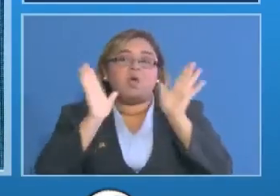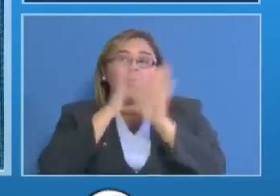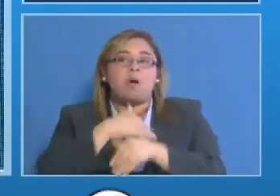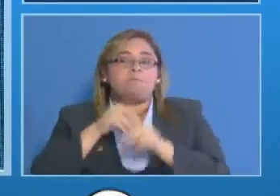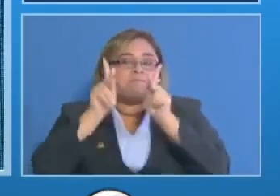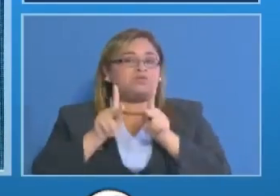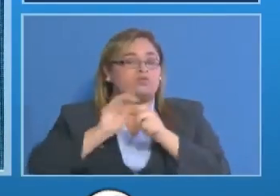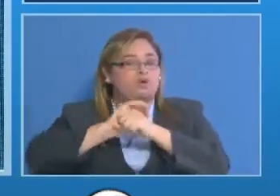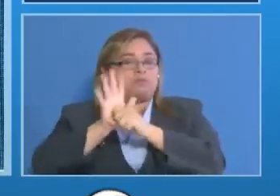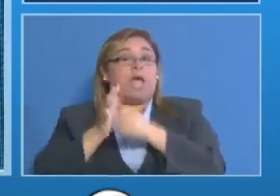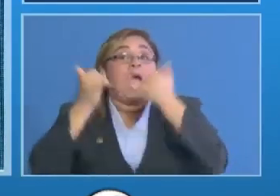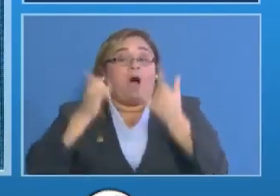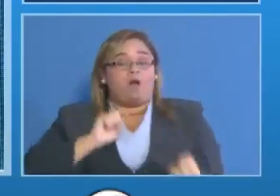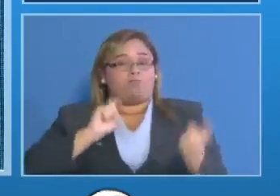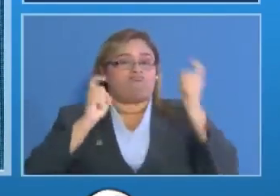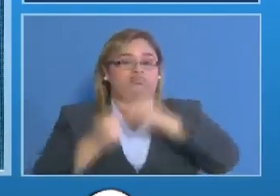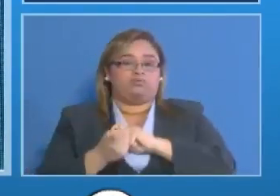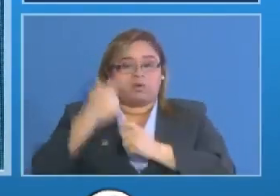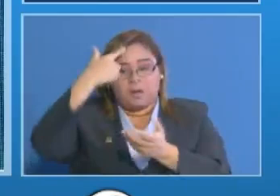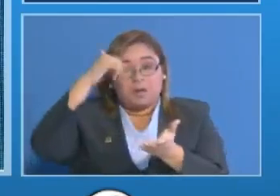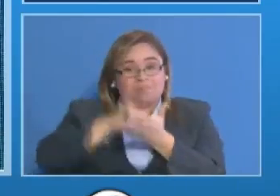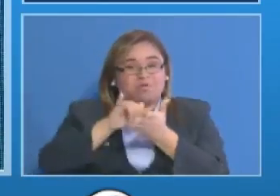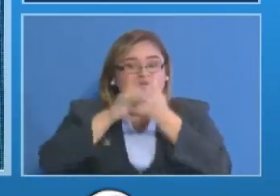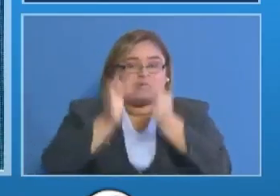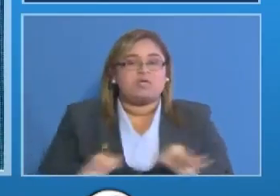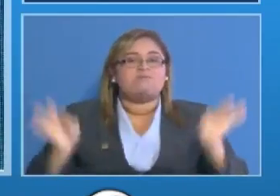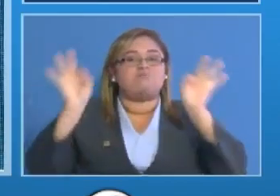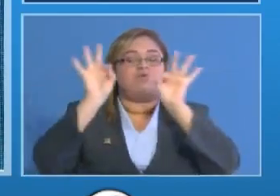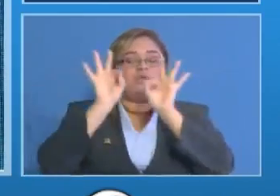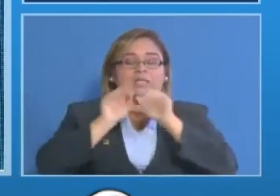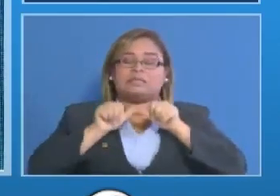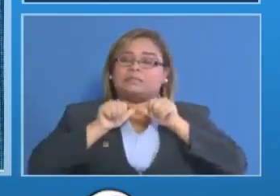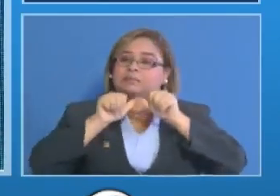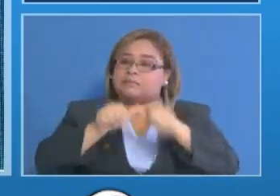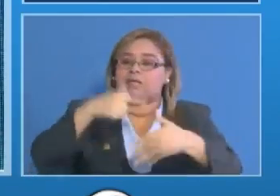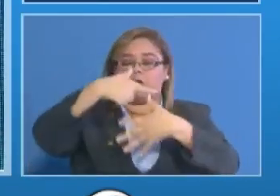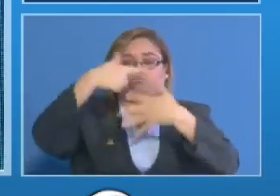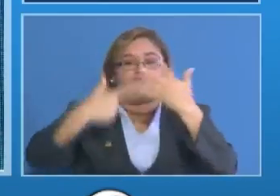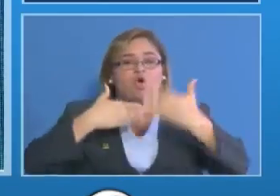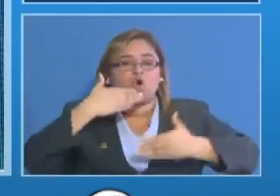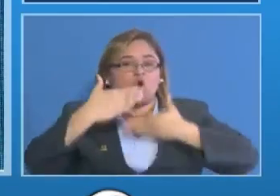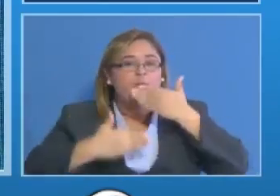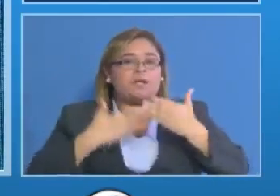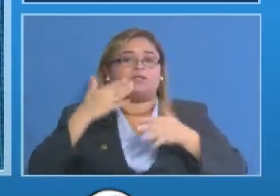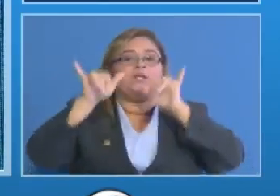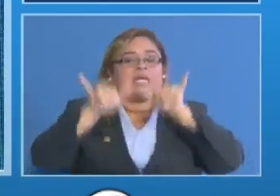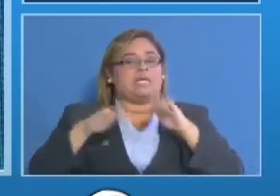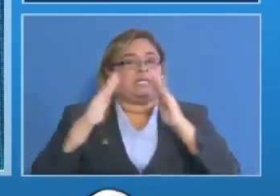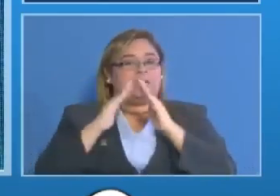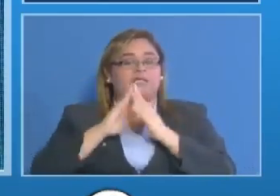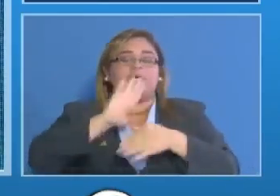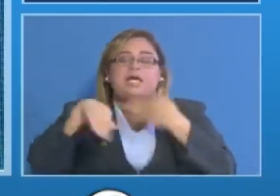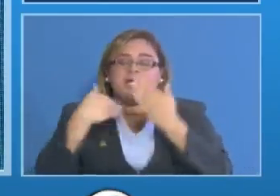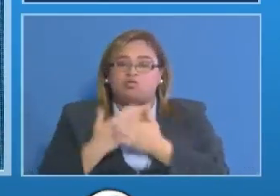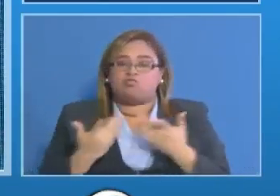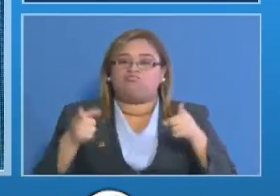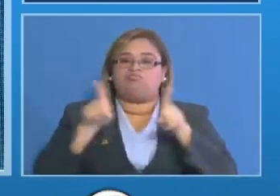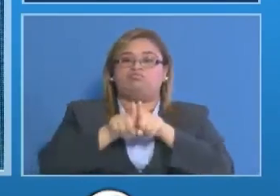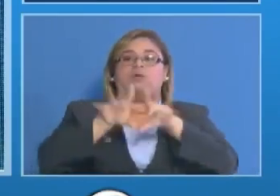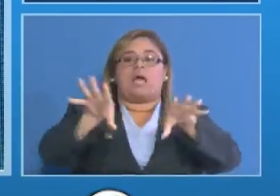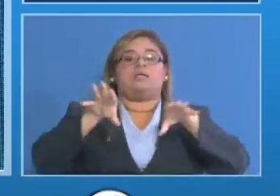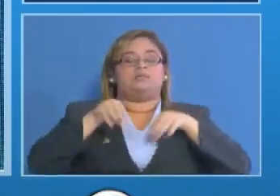comportamiento es diferente por eso es lo importante que se mantengan las medidas y que se le dé el seguimiento y que todos nos sumamos al